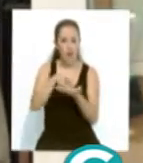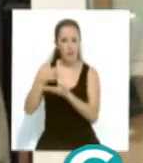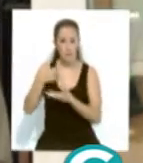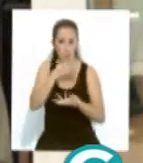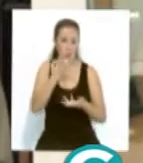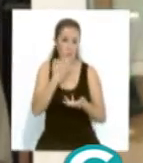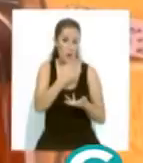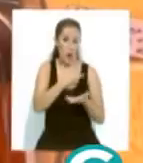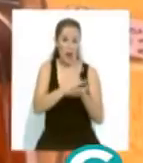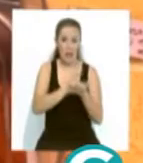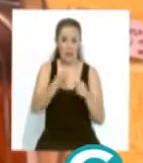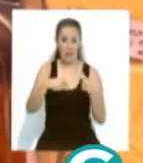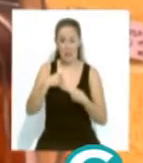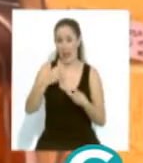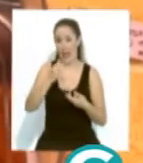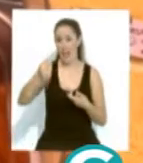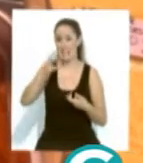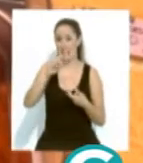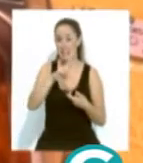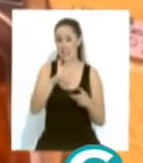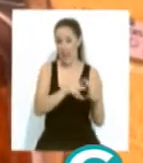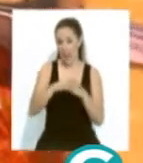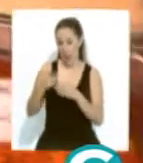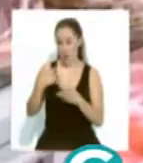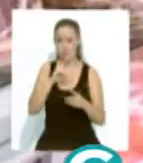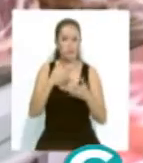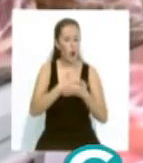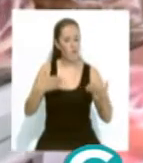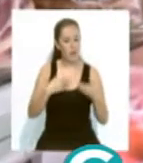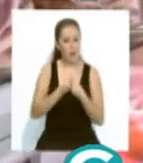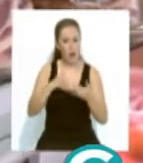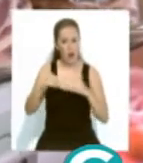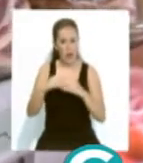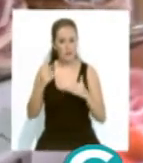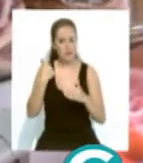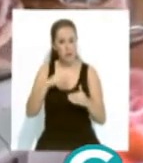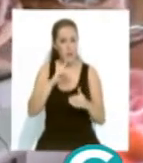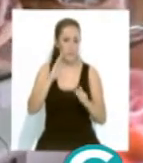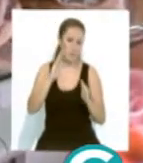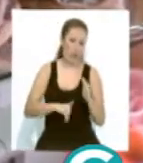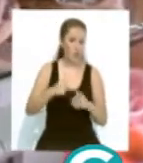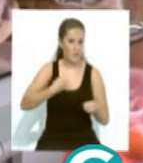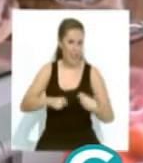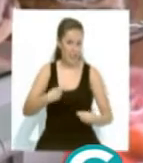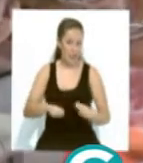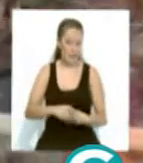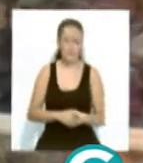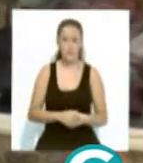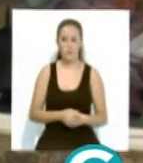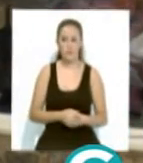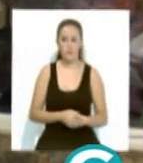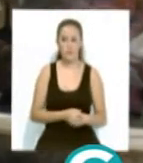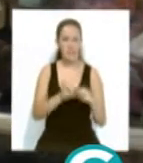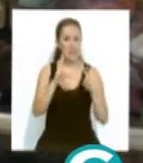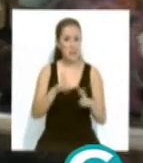carnicería del barrio de Astilleros, la cercanía y confianza con el cliente ha amortiguado la caída de ventas. Este mancher no ha